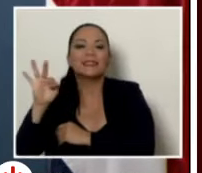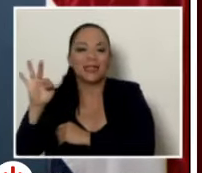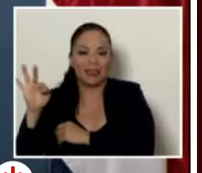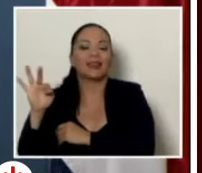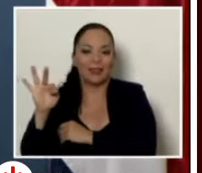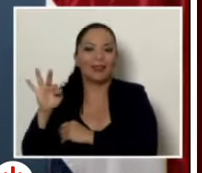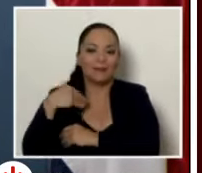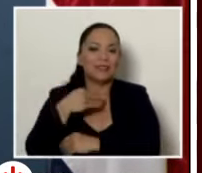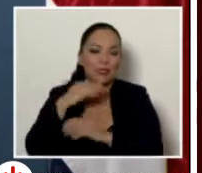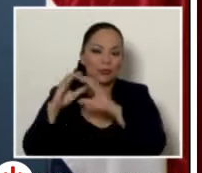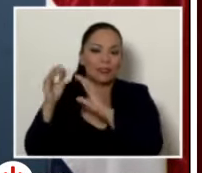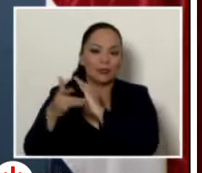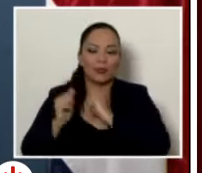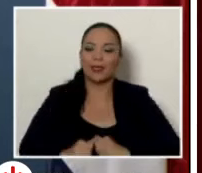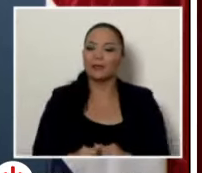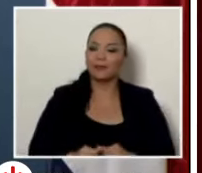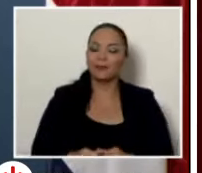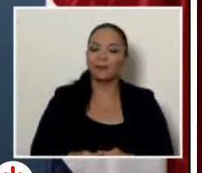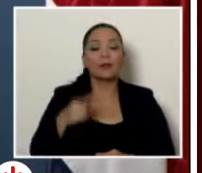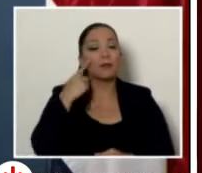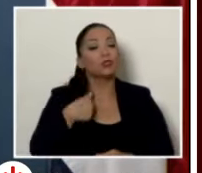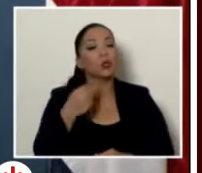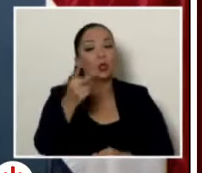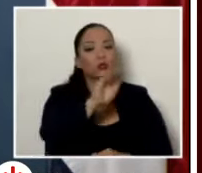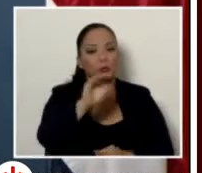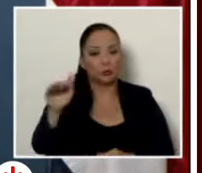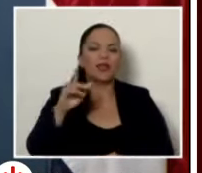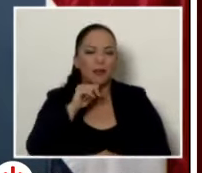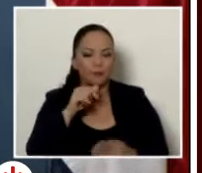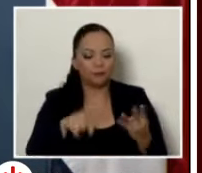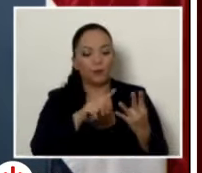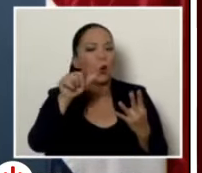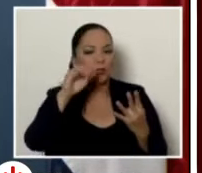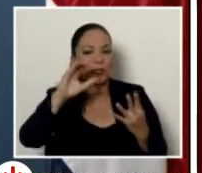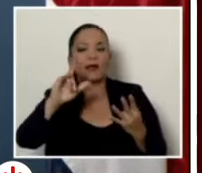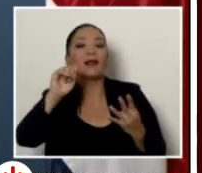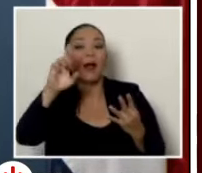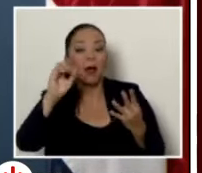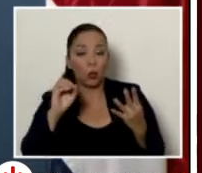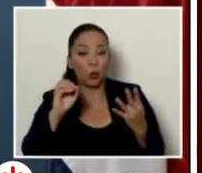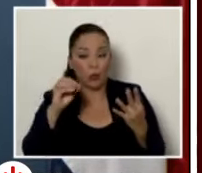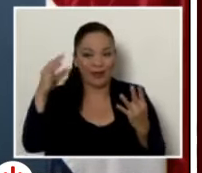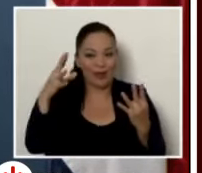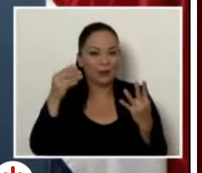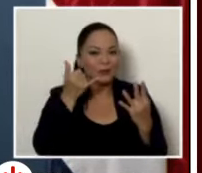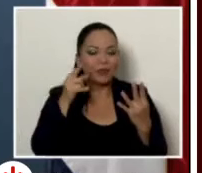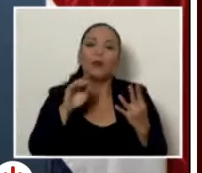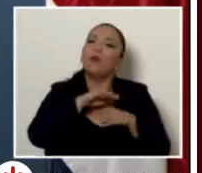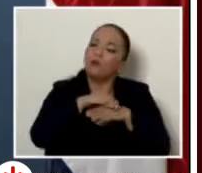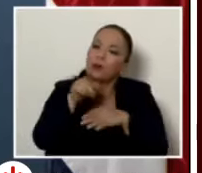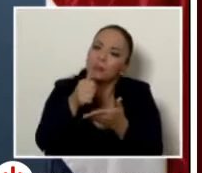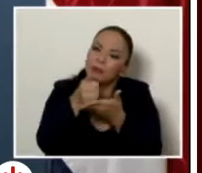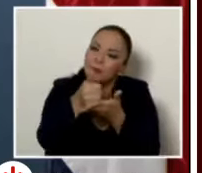quiero terminar esto con dos llamados. Uno aclaro, que por favor consideren unirse, porque está la gente en